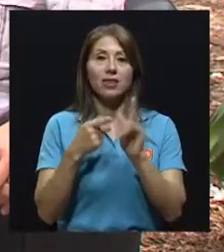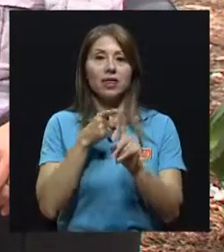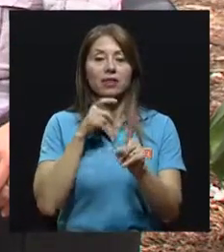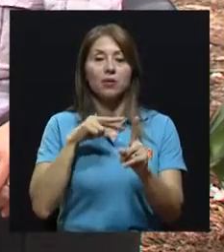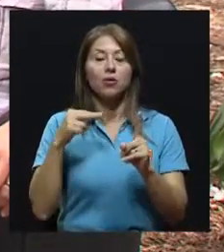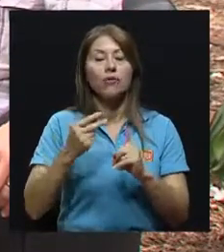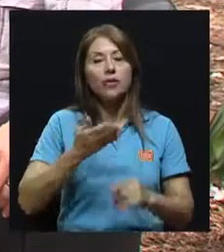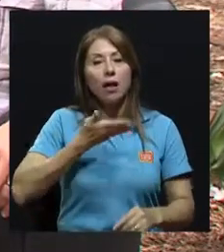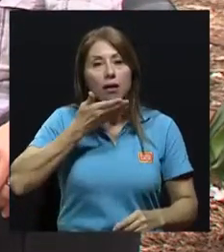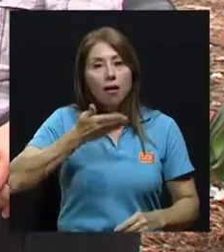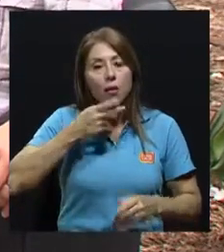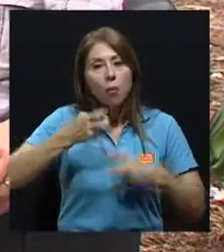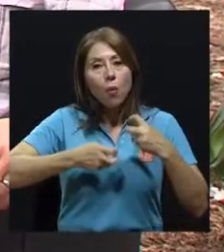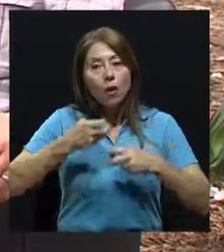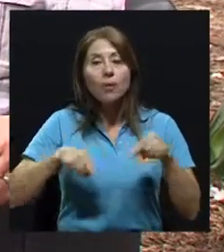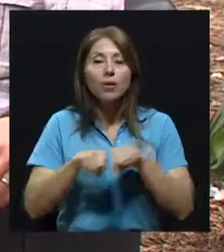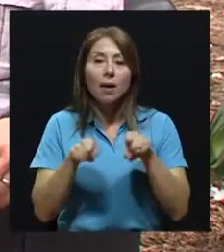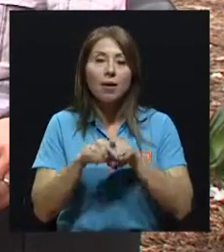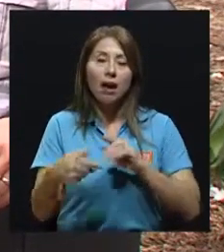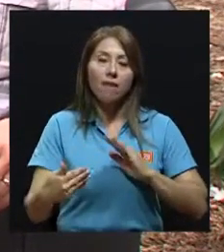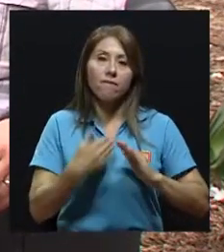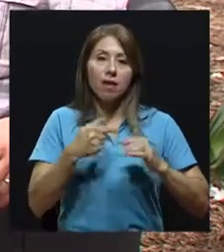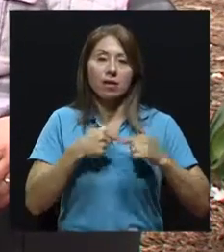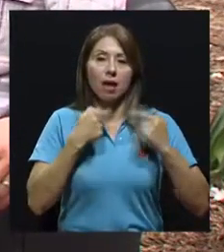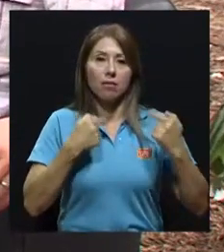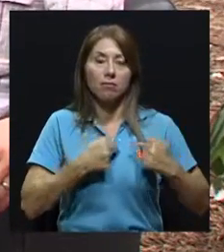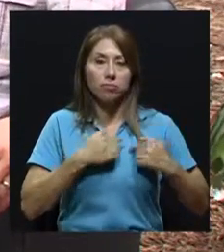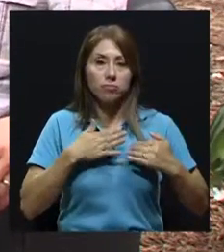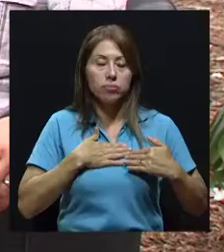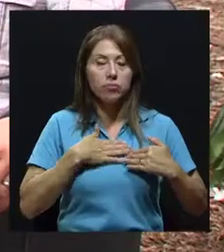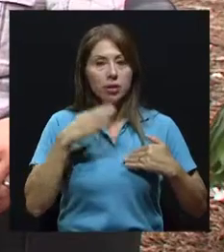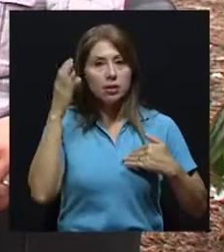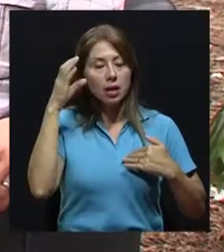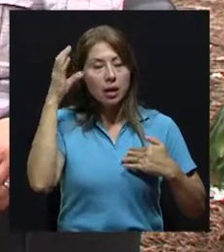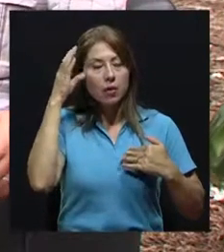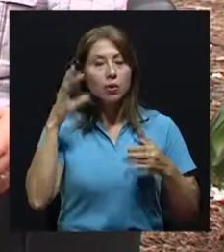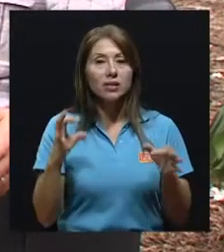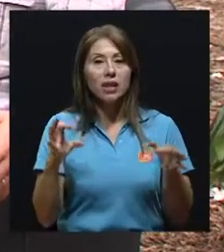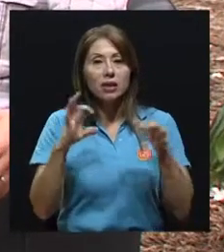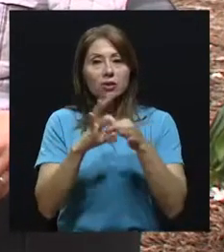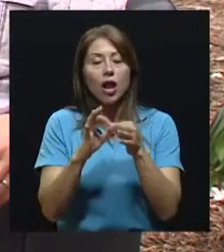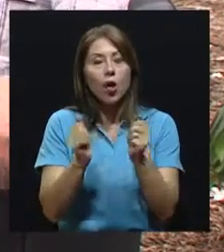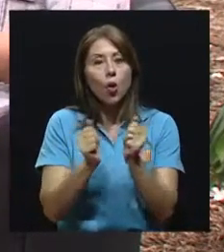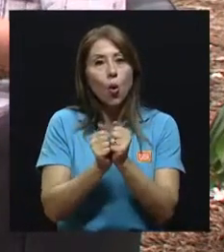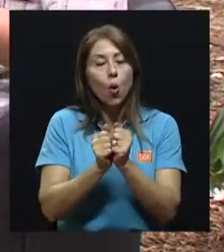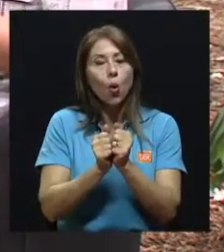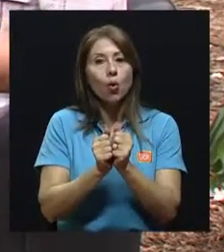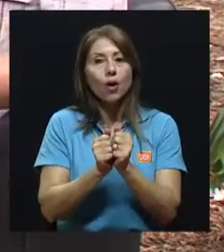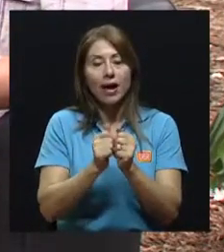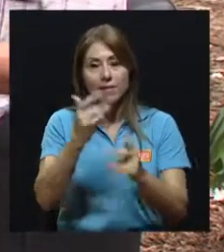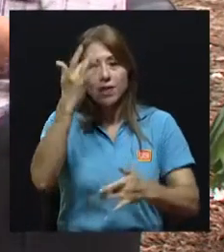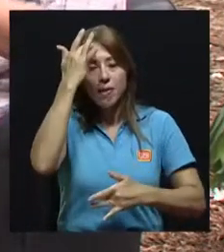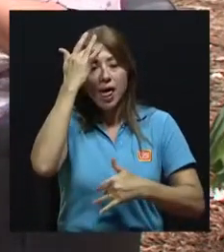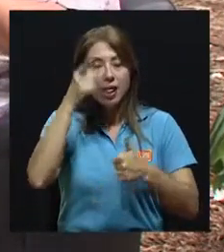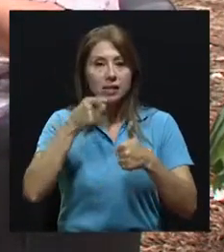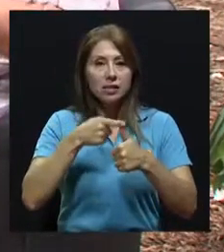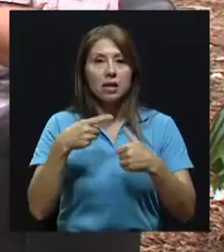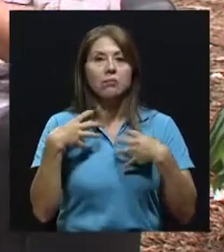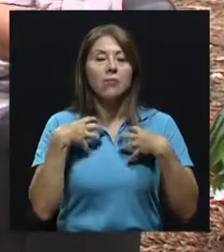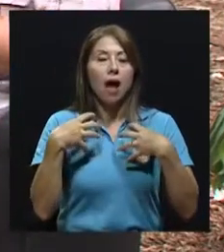vista no solamente respiratorio, sino también cardiovascular, y está relacionado a varias enfermedades, no solamente al asma,